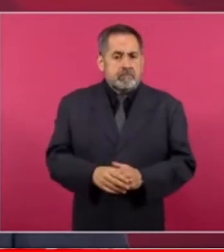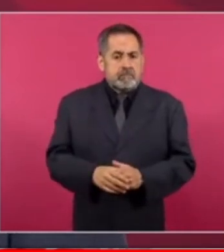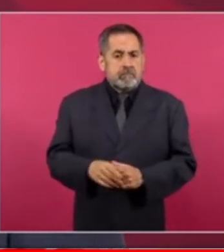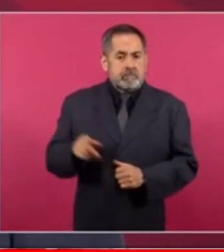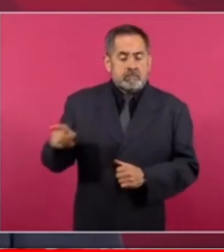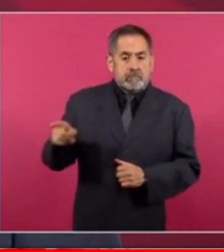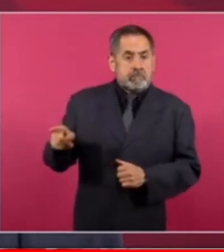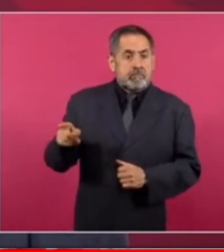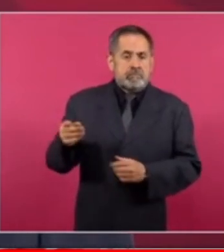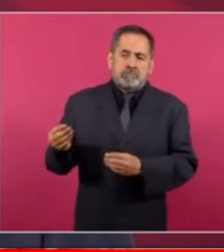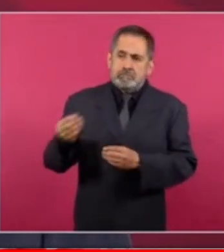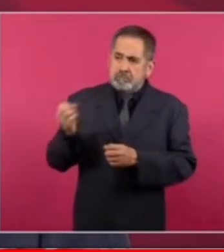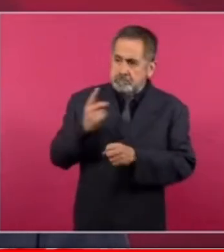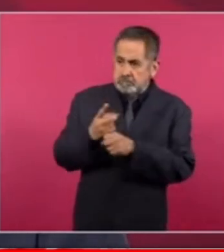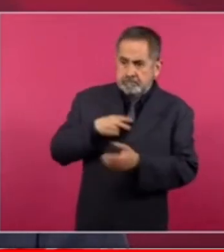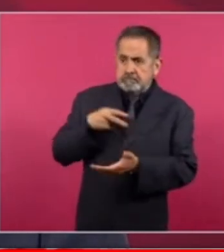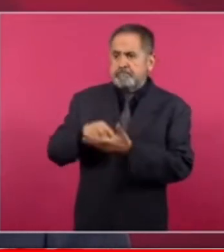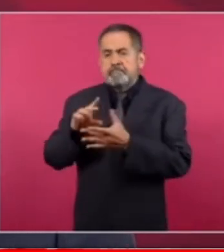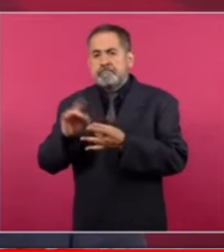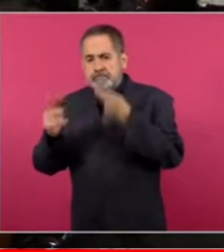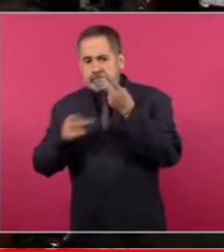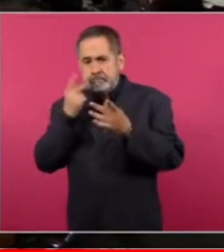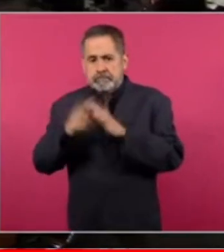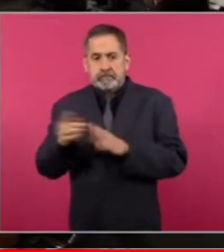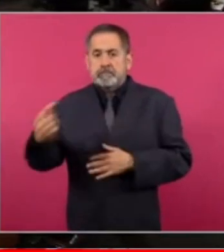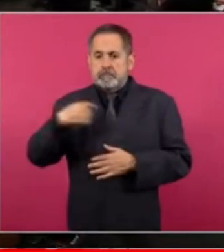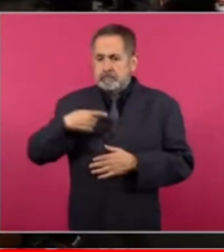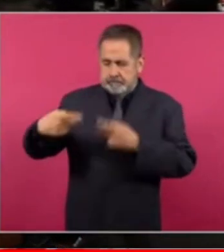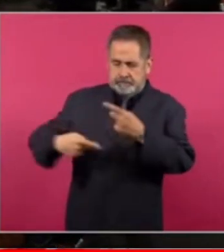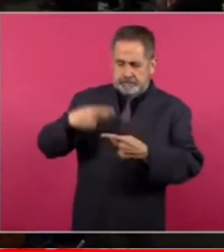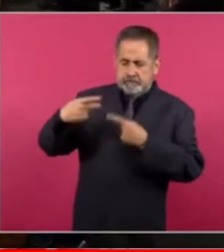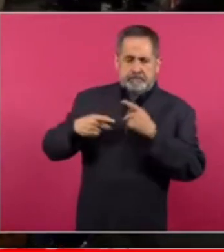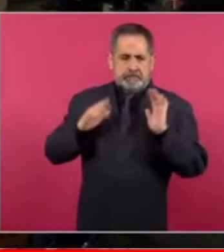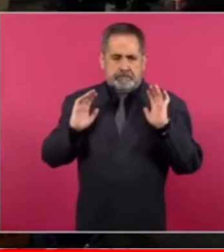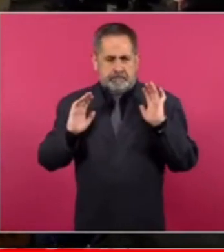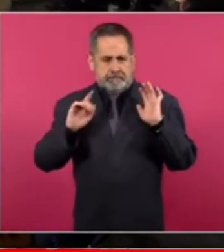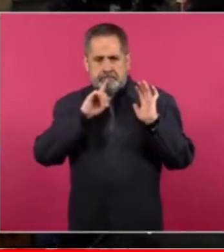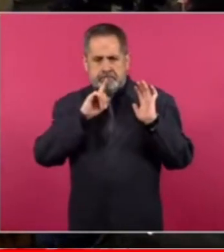oportunidad de hablar no me entrevistaba ya se los he dicho